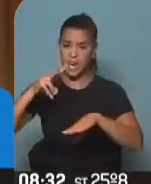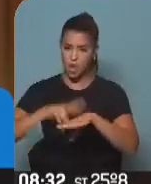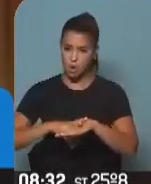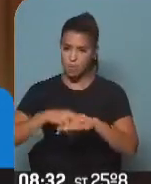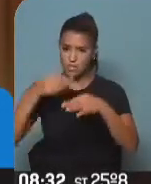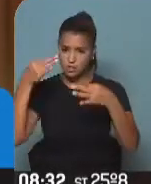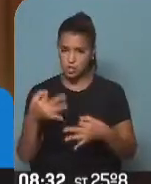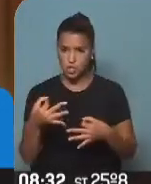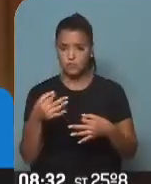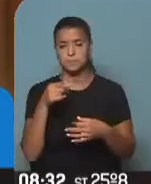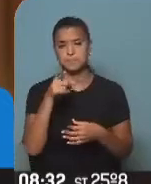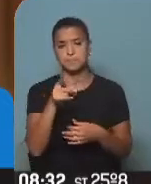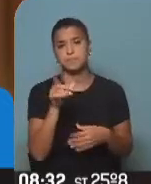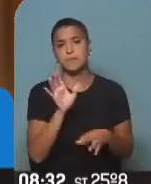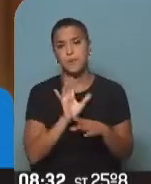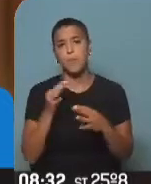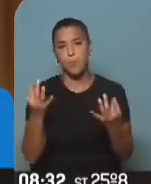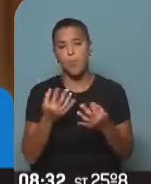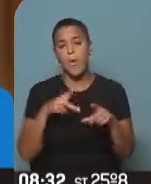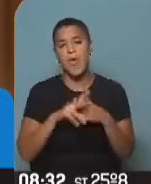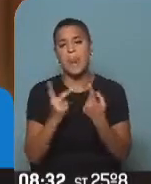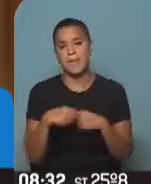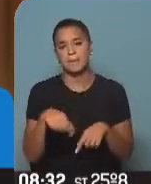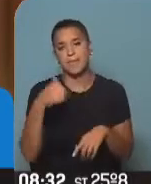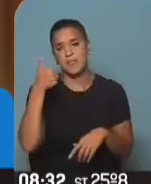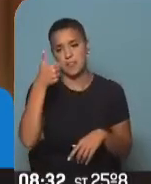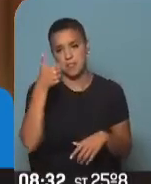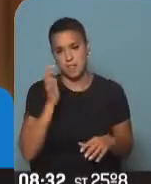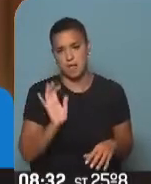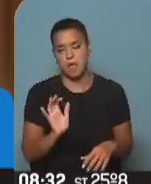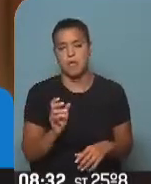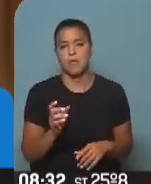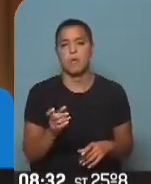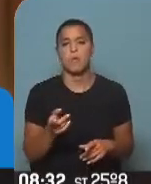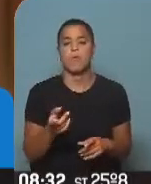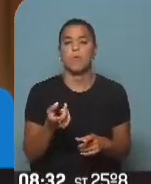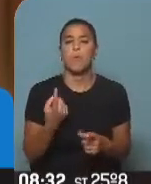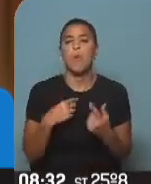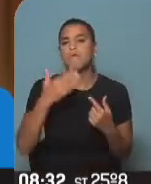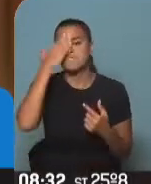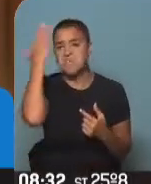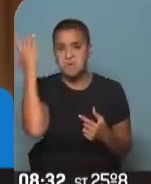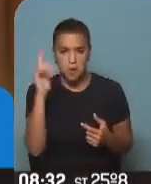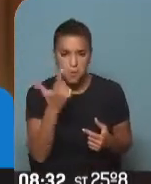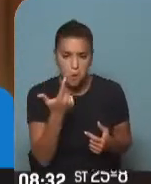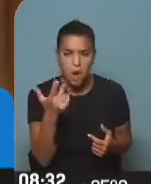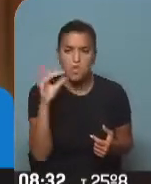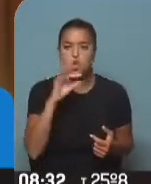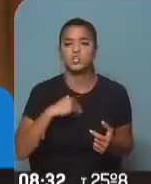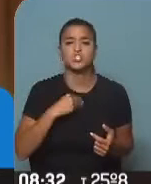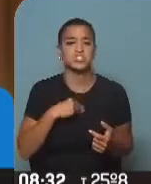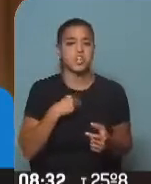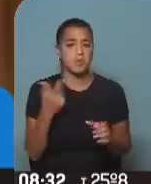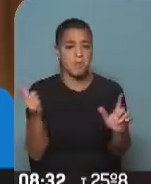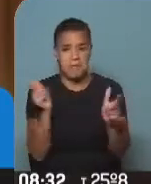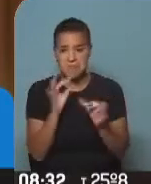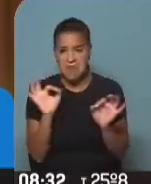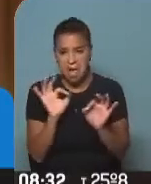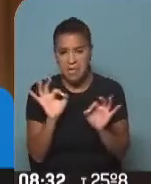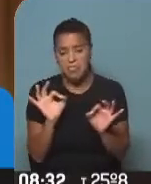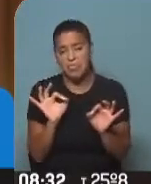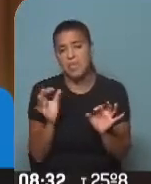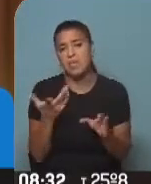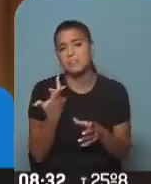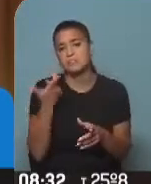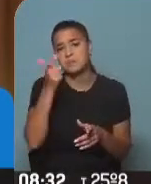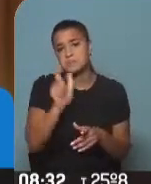especiales es una buena herramienta. Sobre todo cuando no hay fiebre o no hay síntomas alarmantes, el paciente en realidad